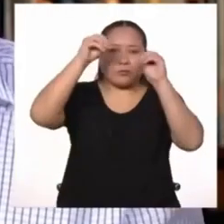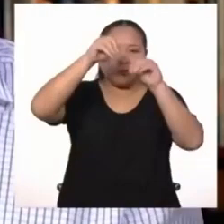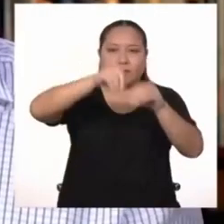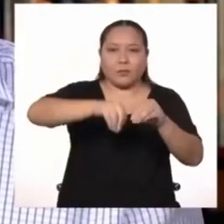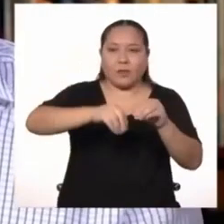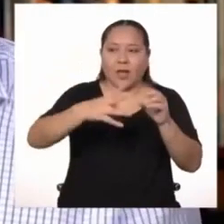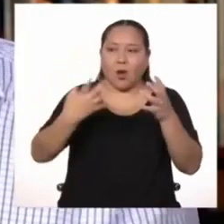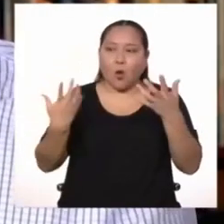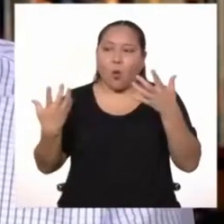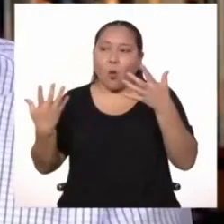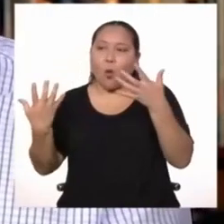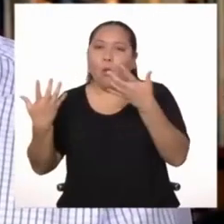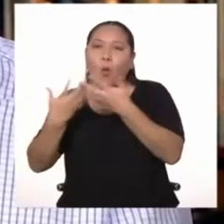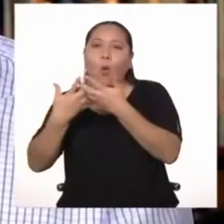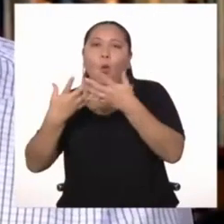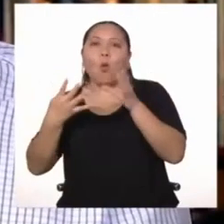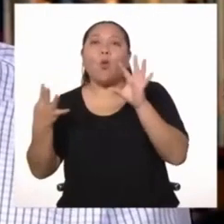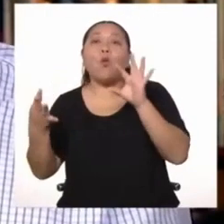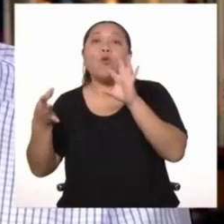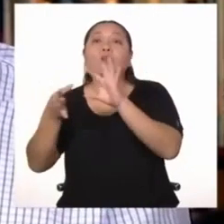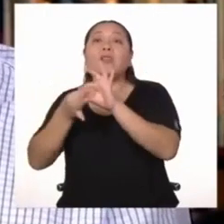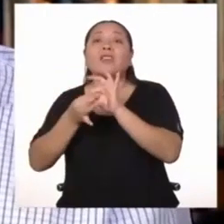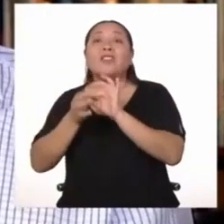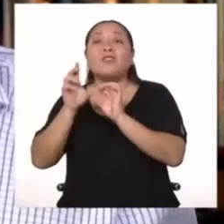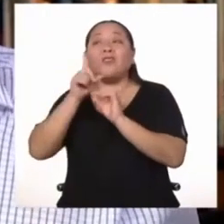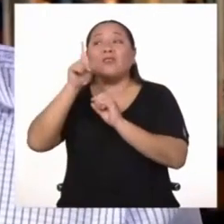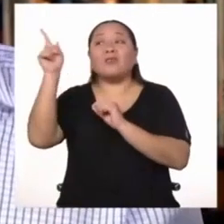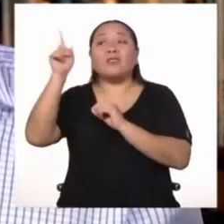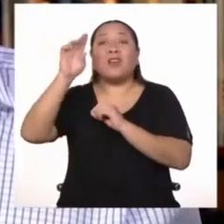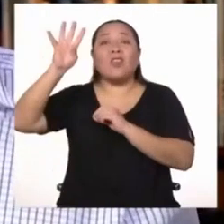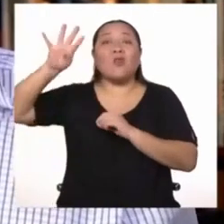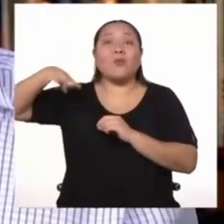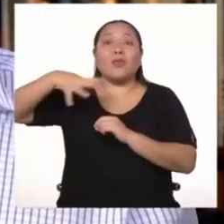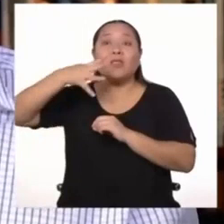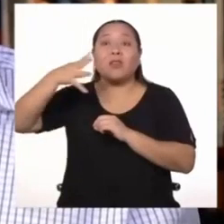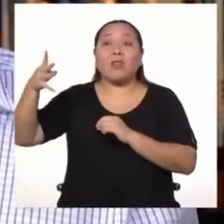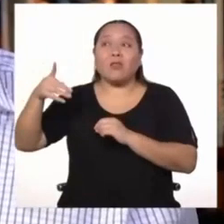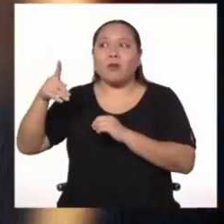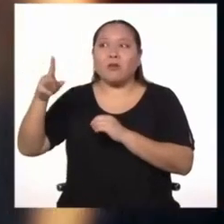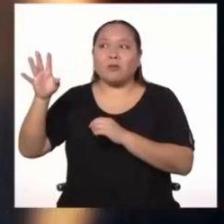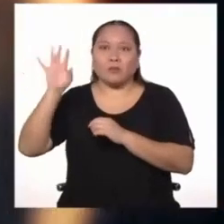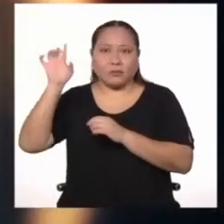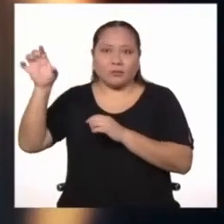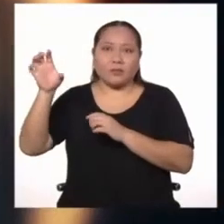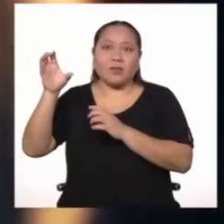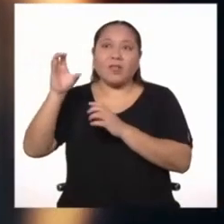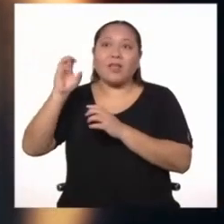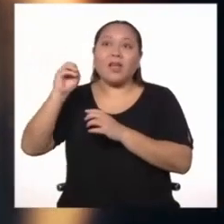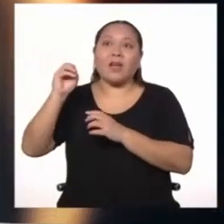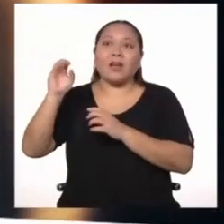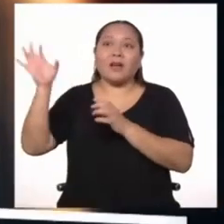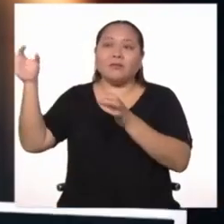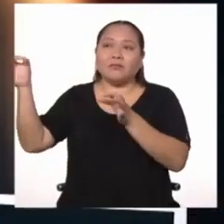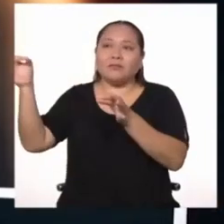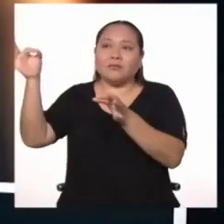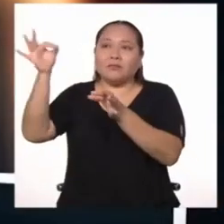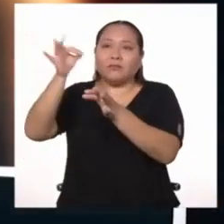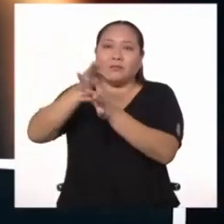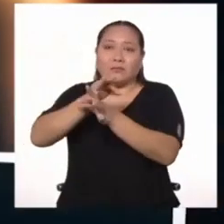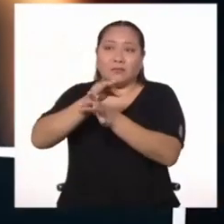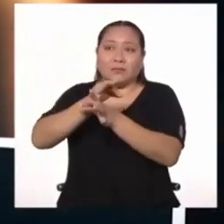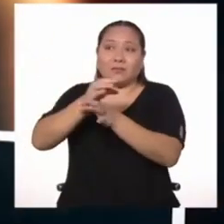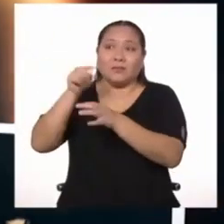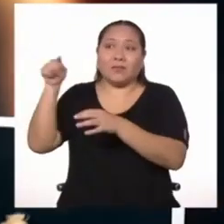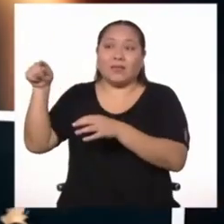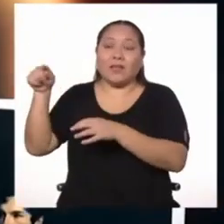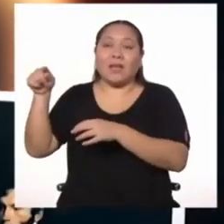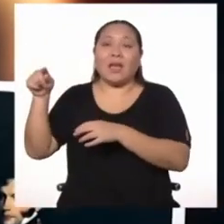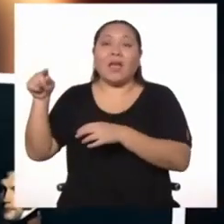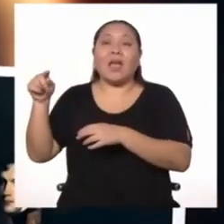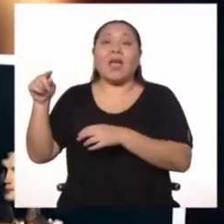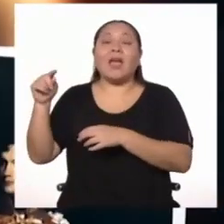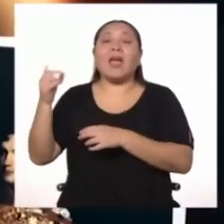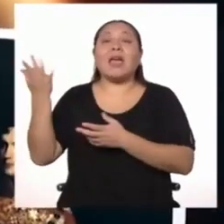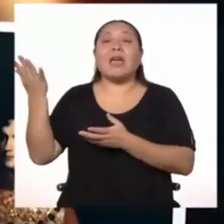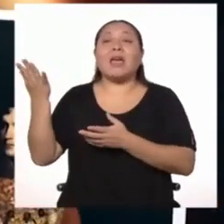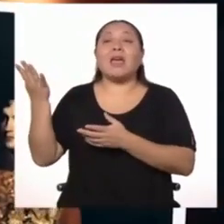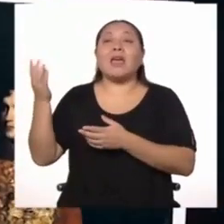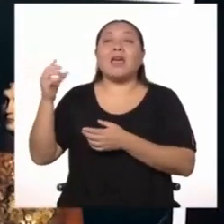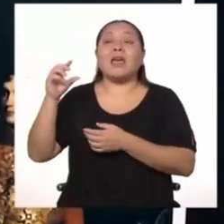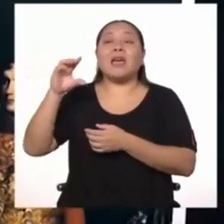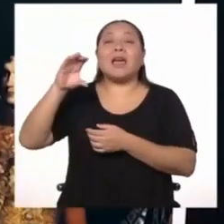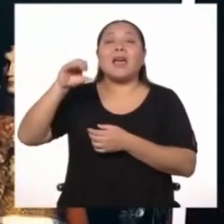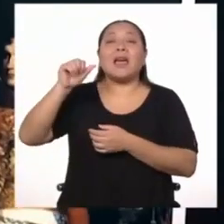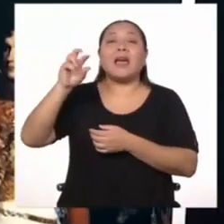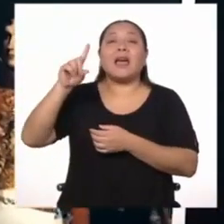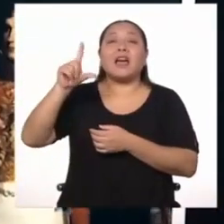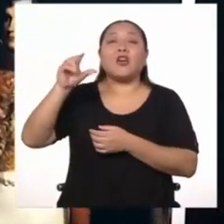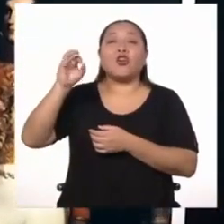británica, pero que en ese momento ya no era parte de la corona británica, que es el viudo de la princesa Carlota de Gales, que